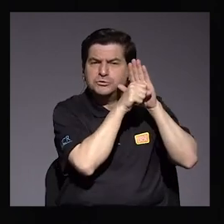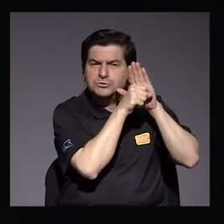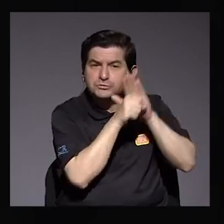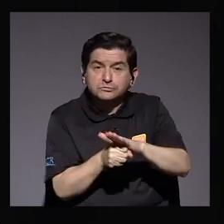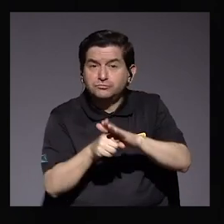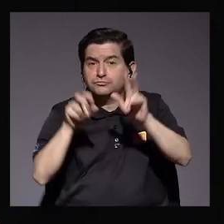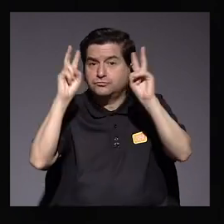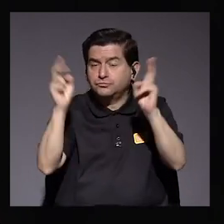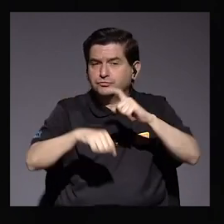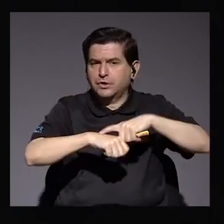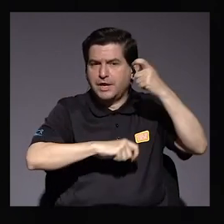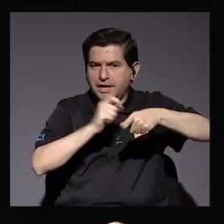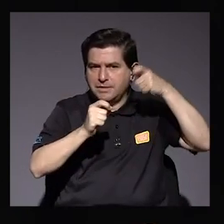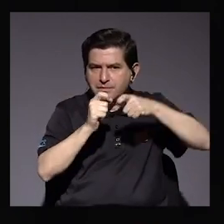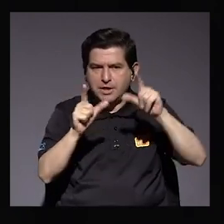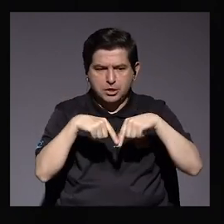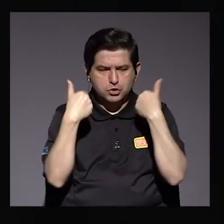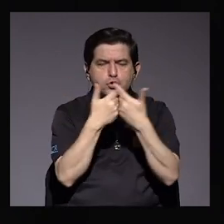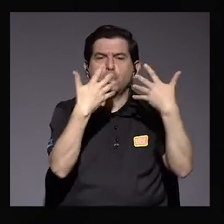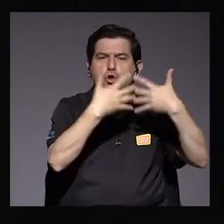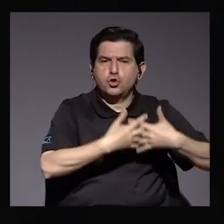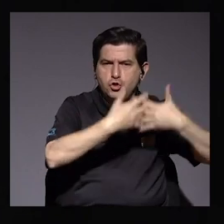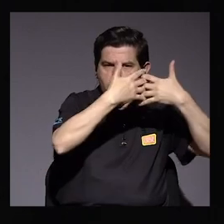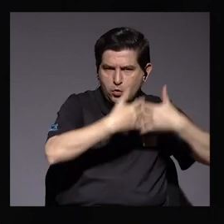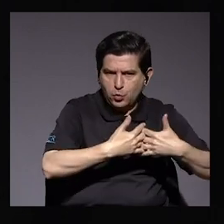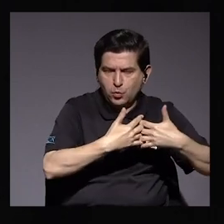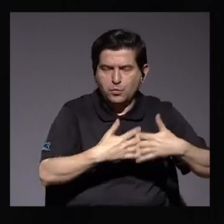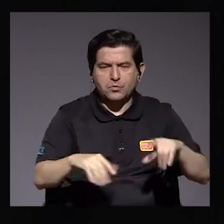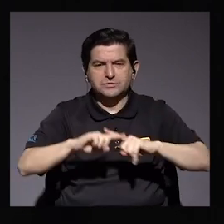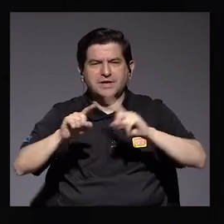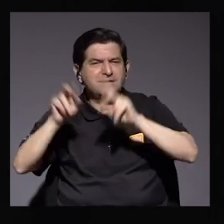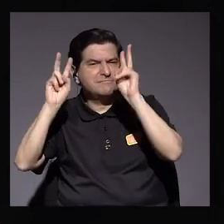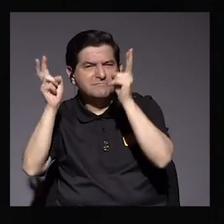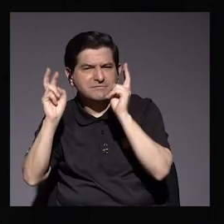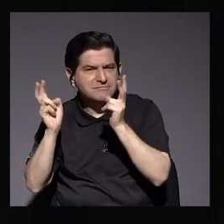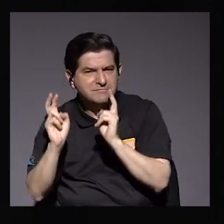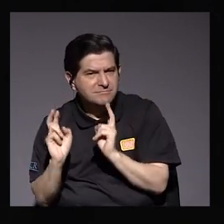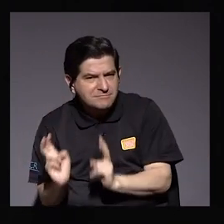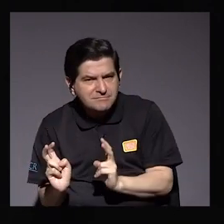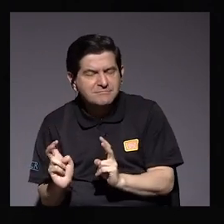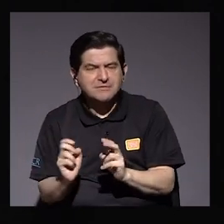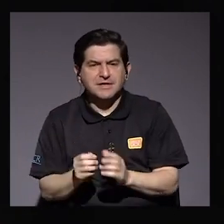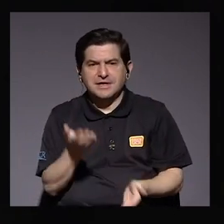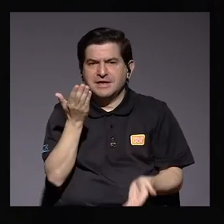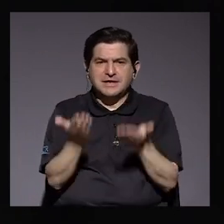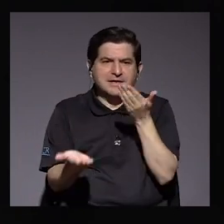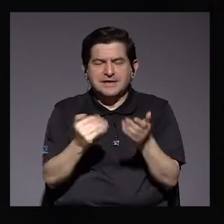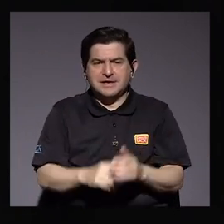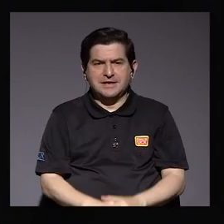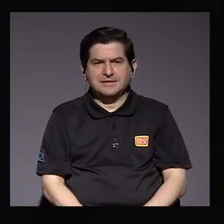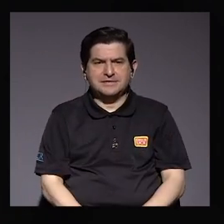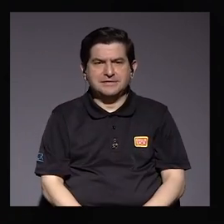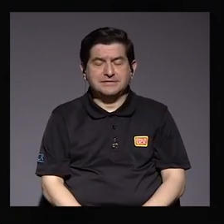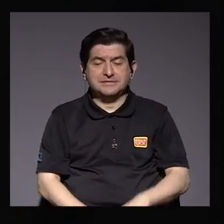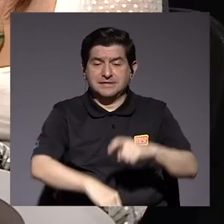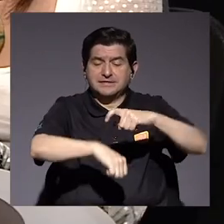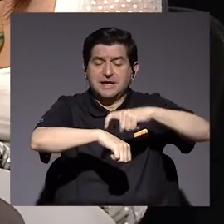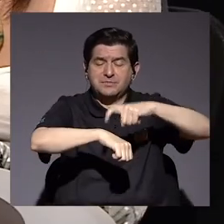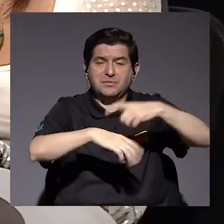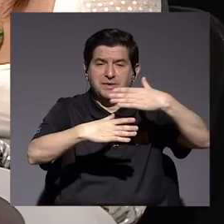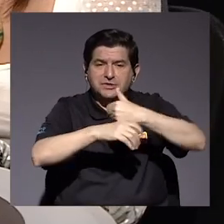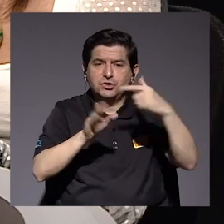en momentos determinados de grupos empresariales y determinados temas que se ponen a punto de legislar.